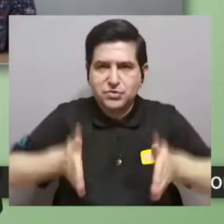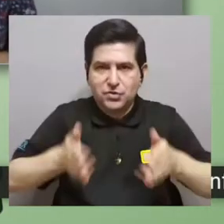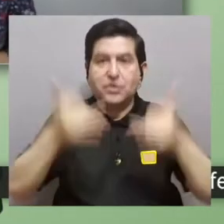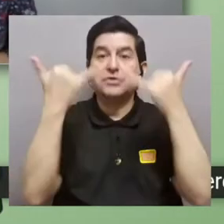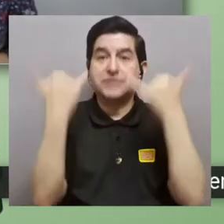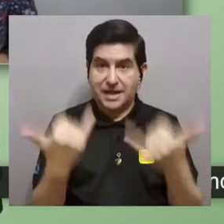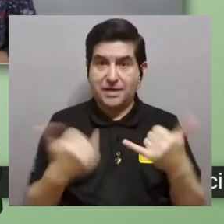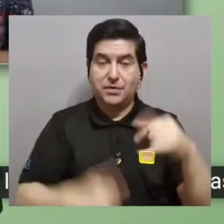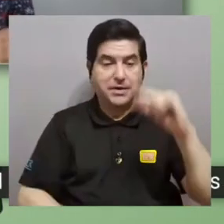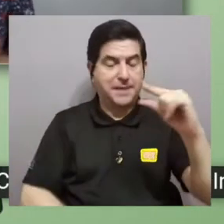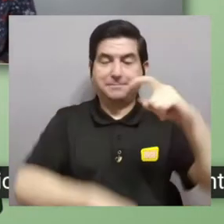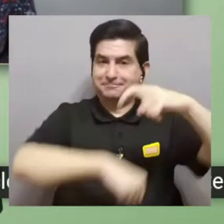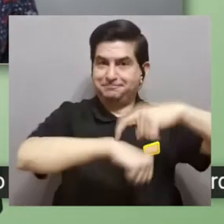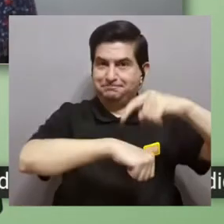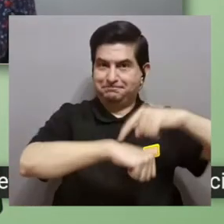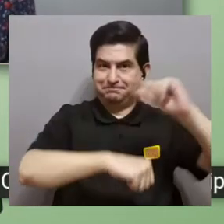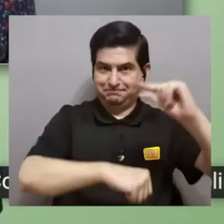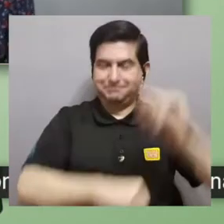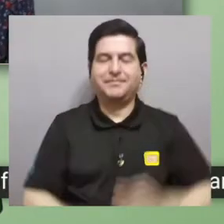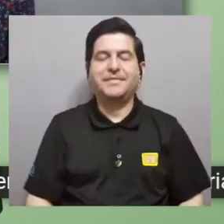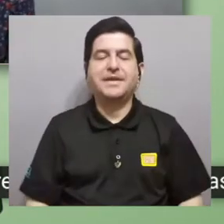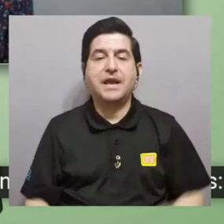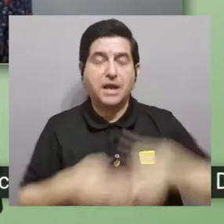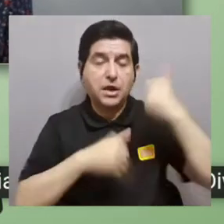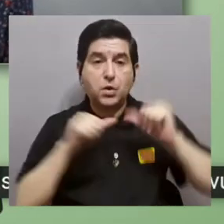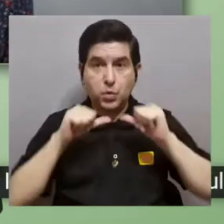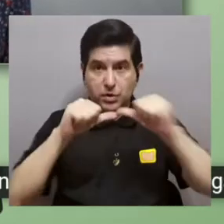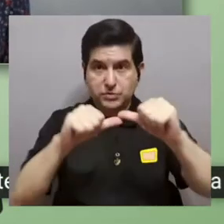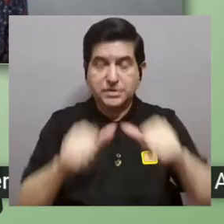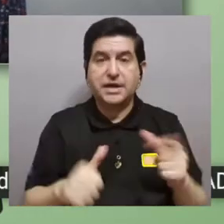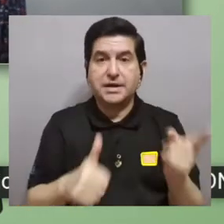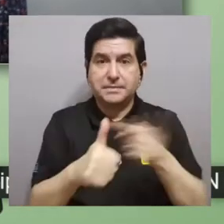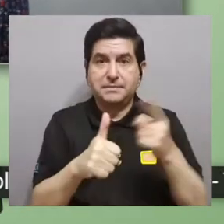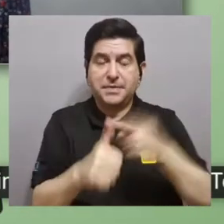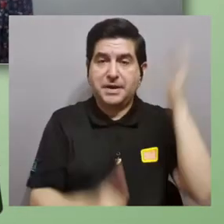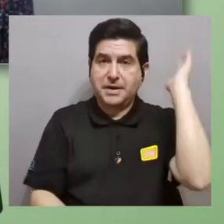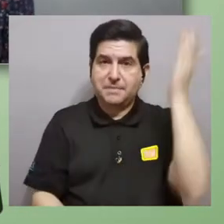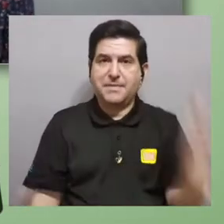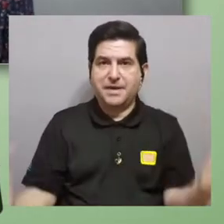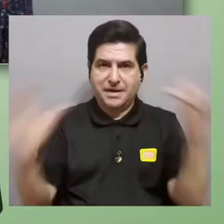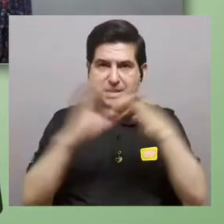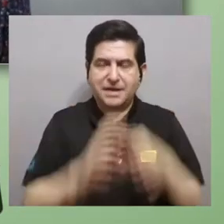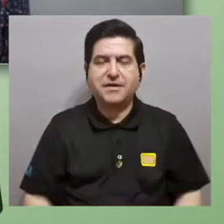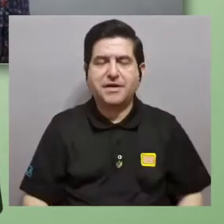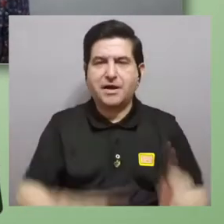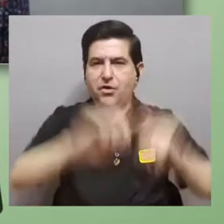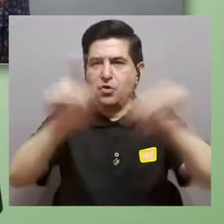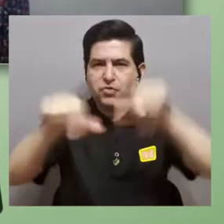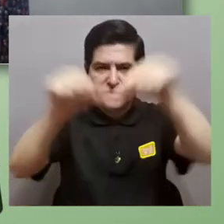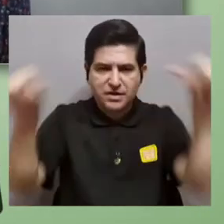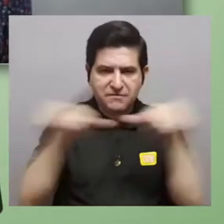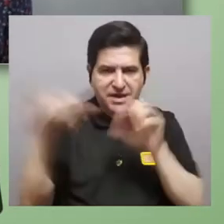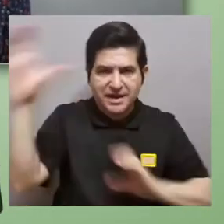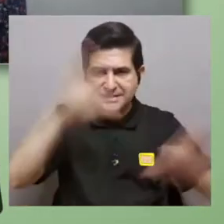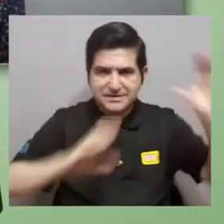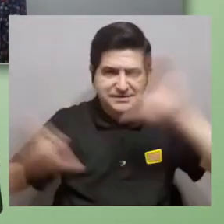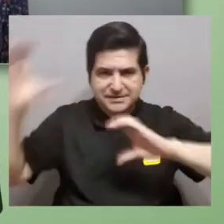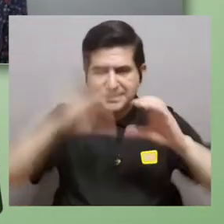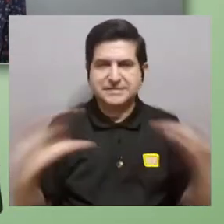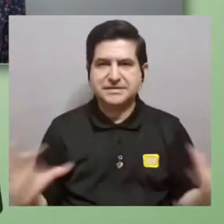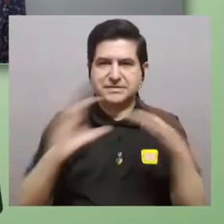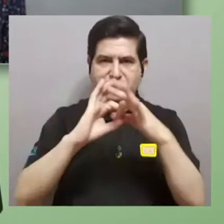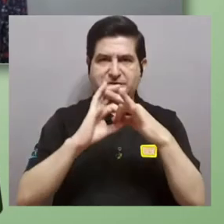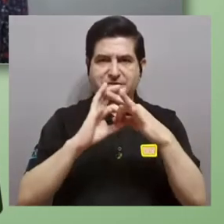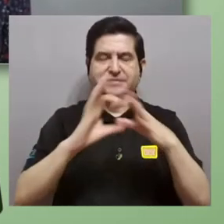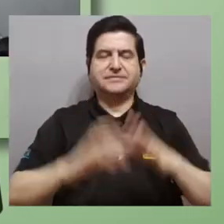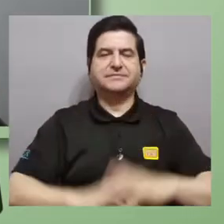Ahora sí vamos a hacer una pequeña pausa. Regresamos con la primera exposición relacionada con la interdisciplinaridad en la ciencia.